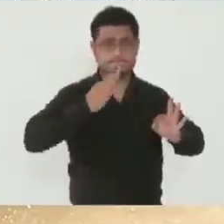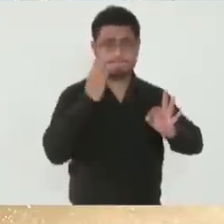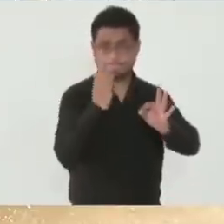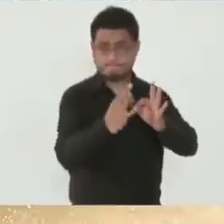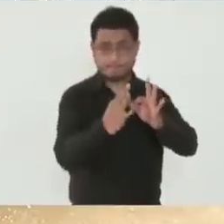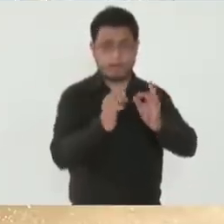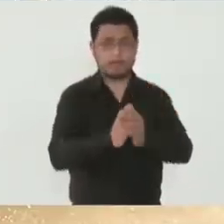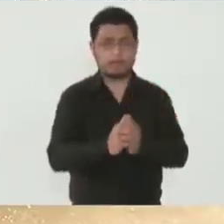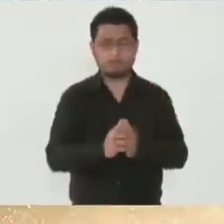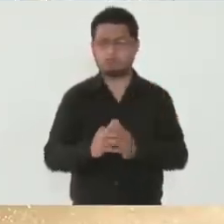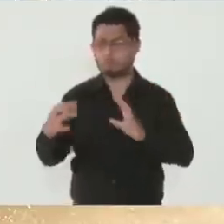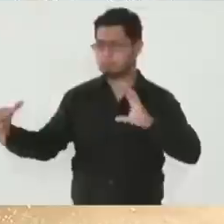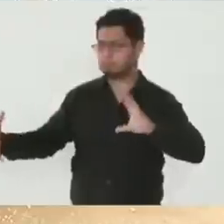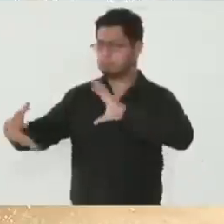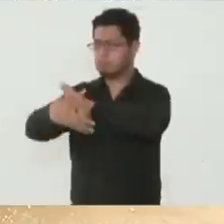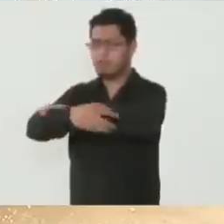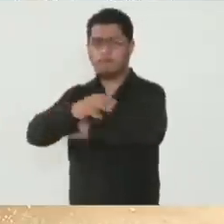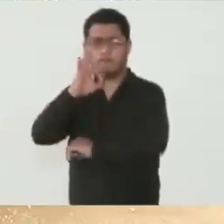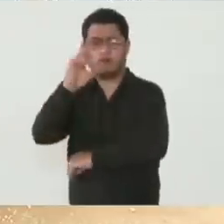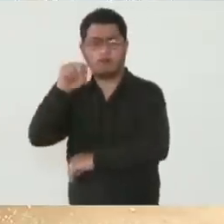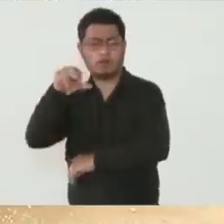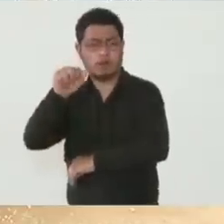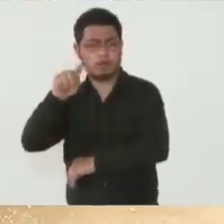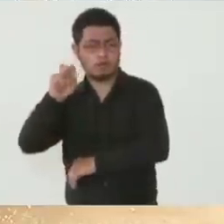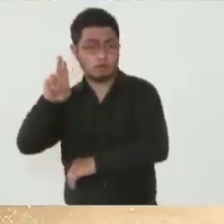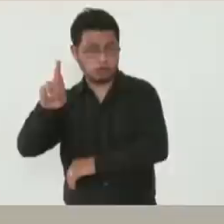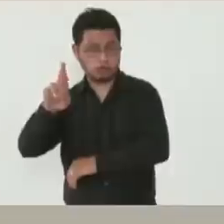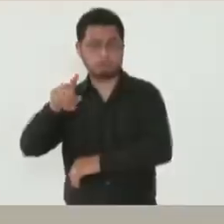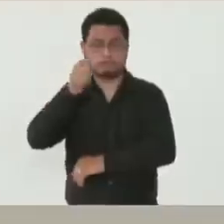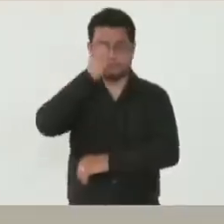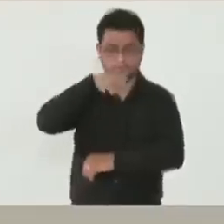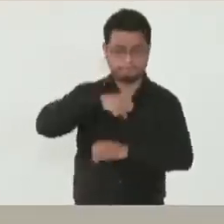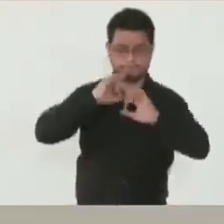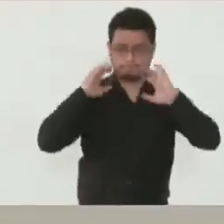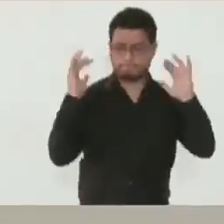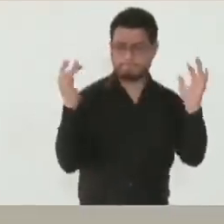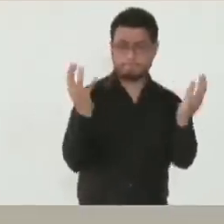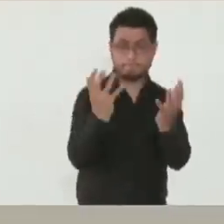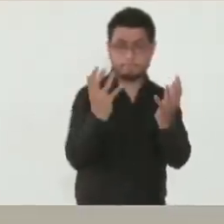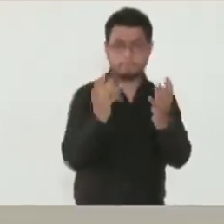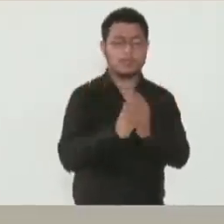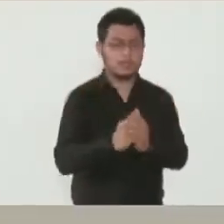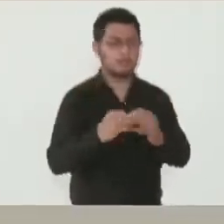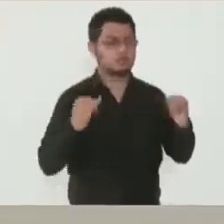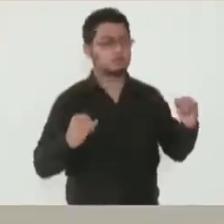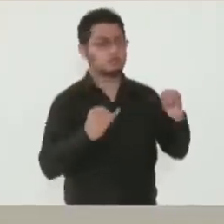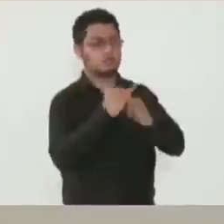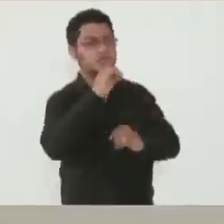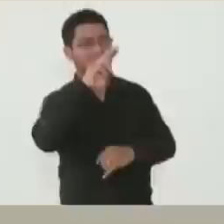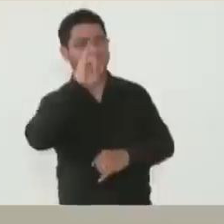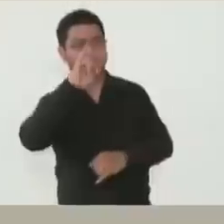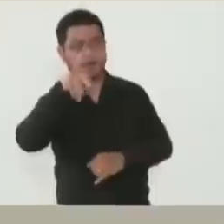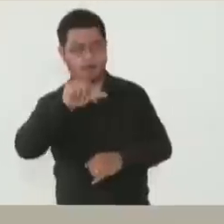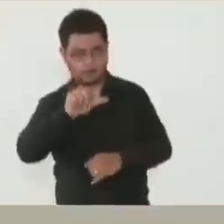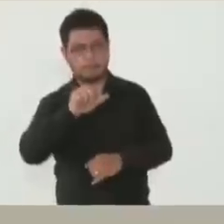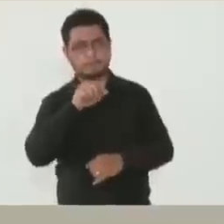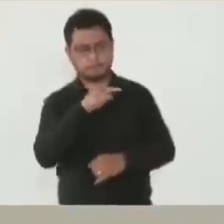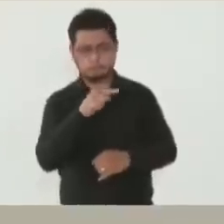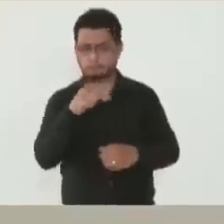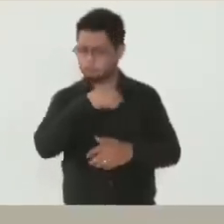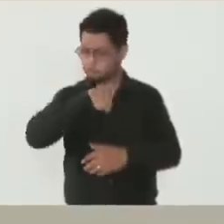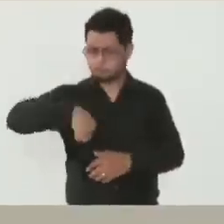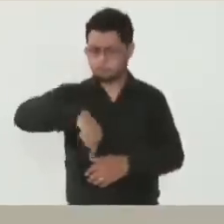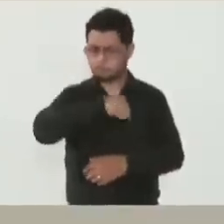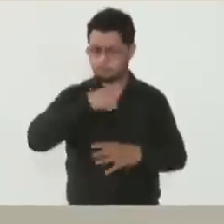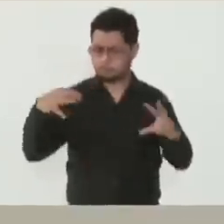colaboración de Fonatur, la Secretaría del Medio Ambiente y el Instituto de Antropología e Historia. Estamos avanzando